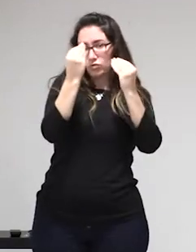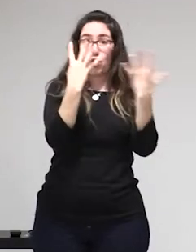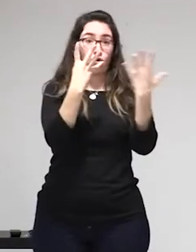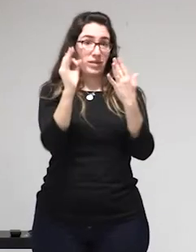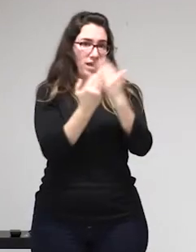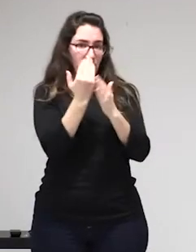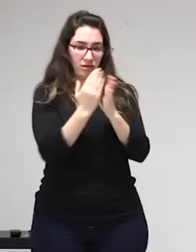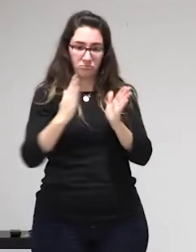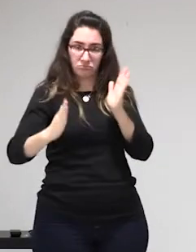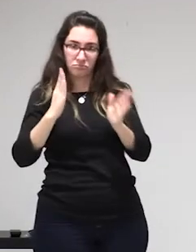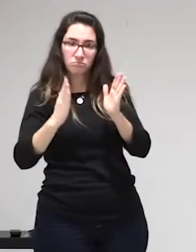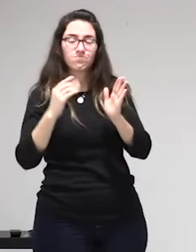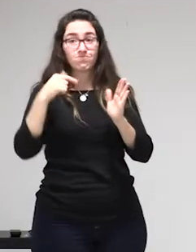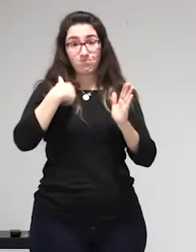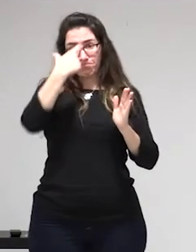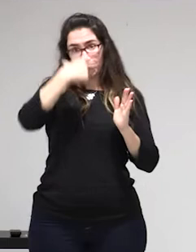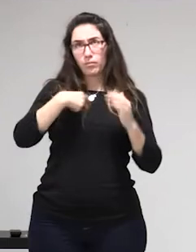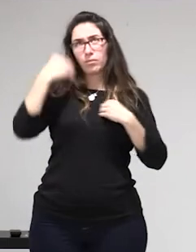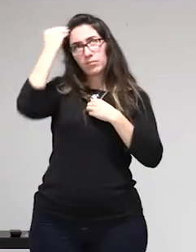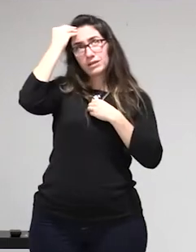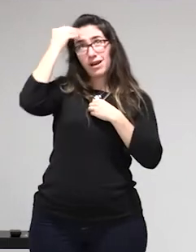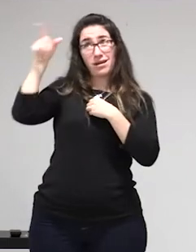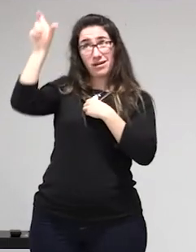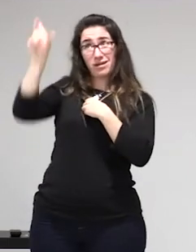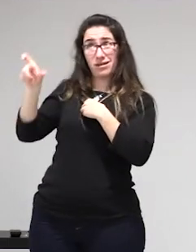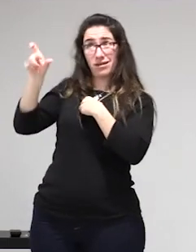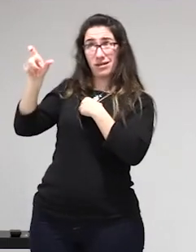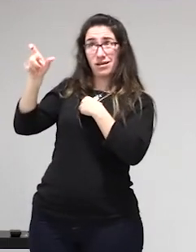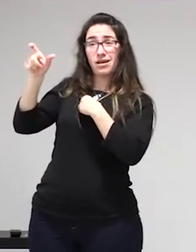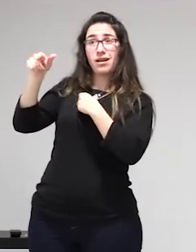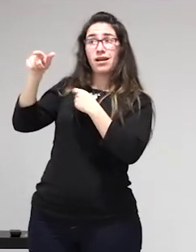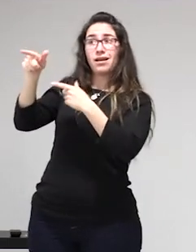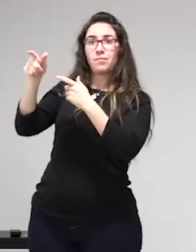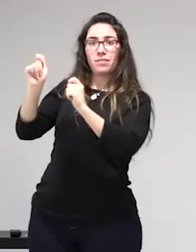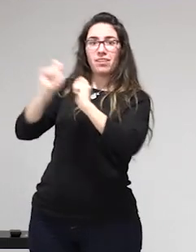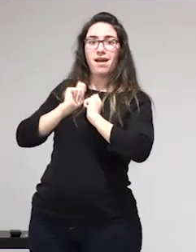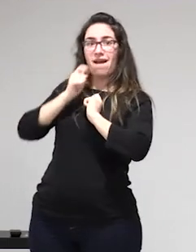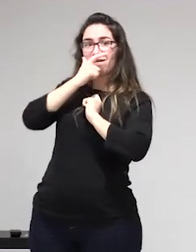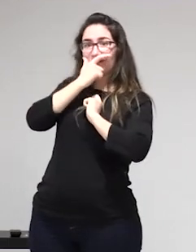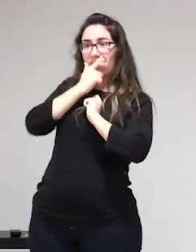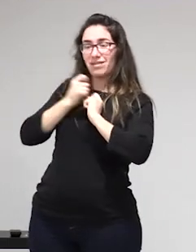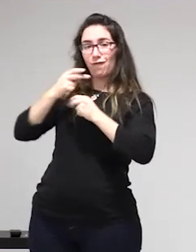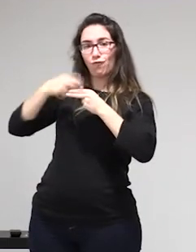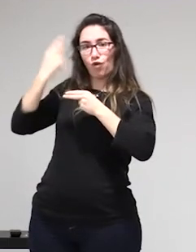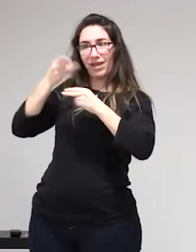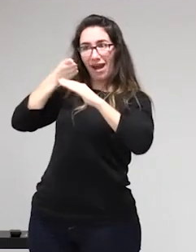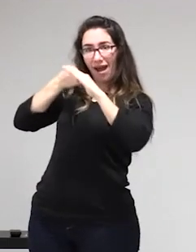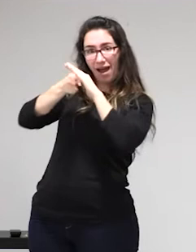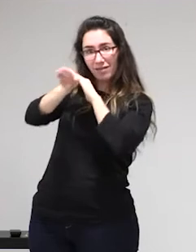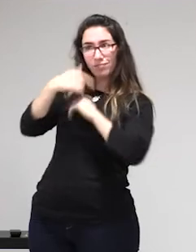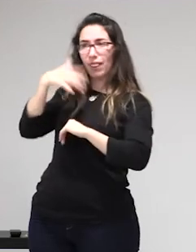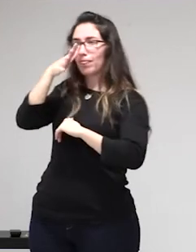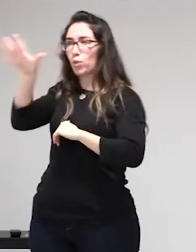castigar a quienes alquilen locales para esto según el gobierno el objetivo es que la ley proteja y dé